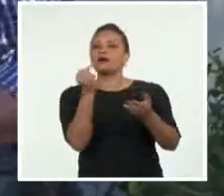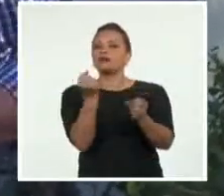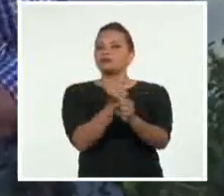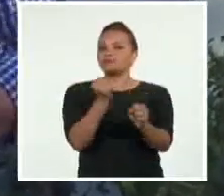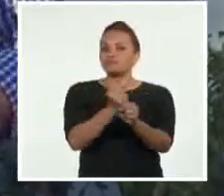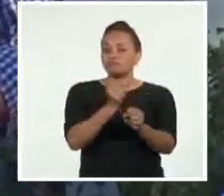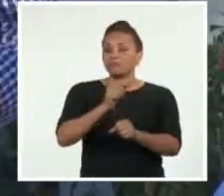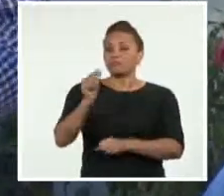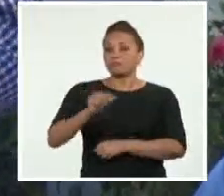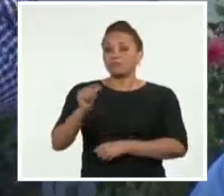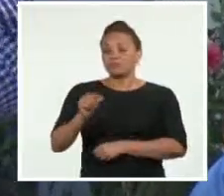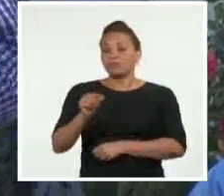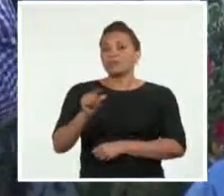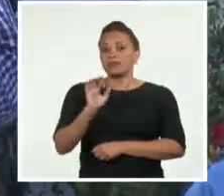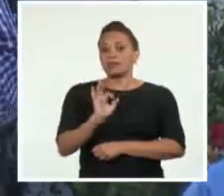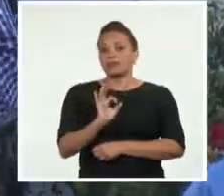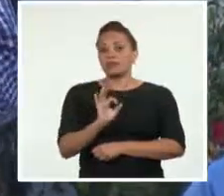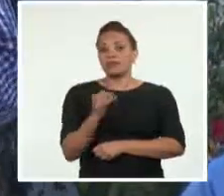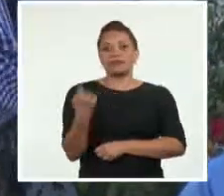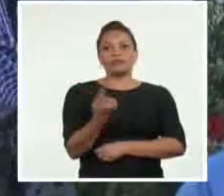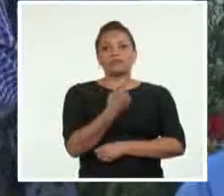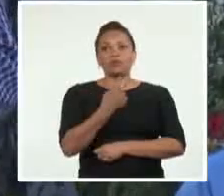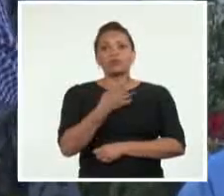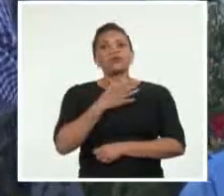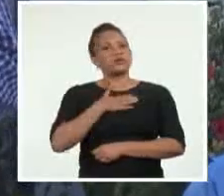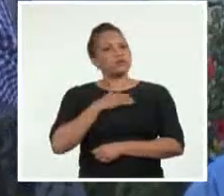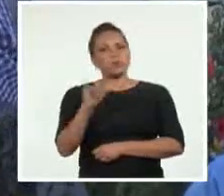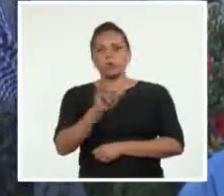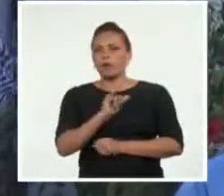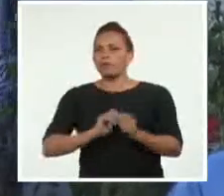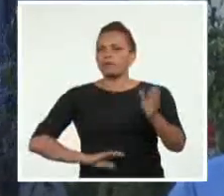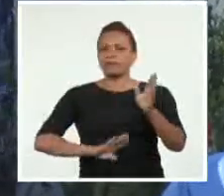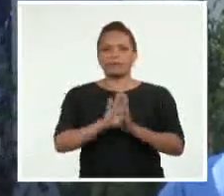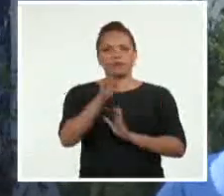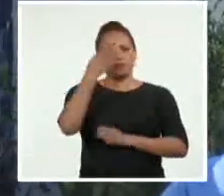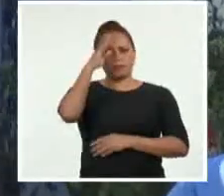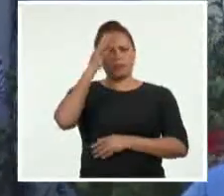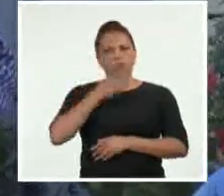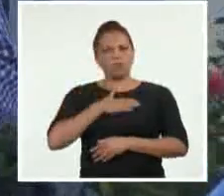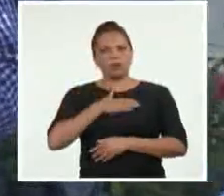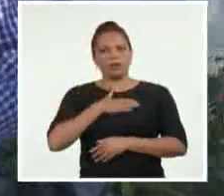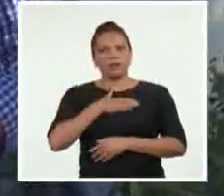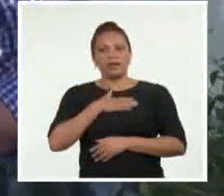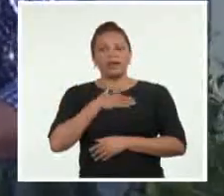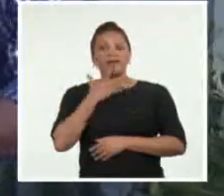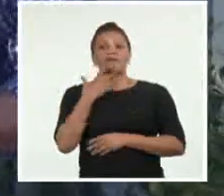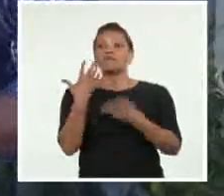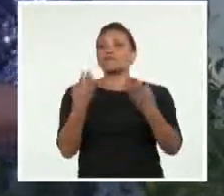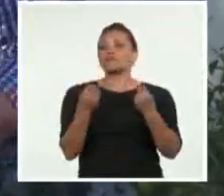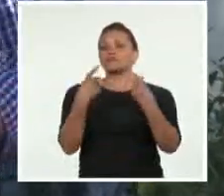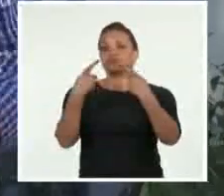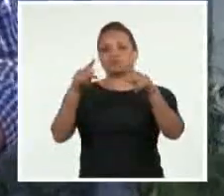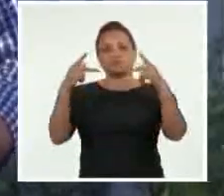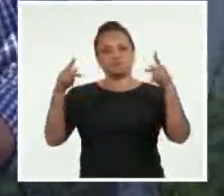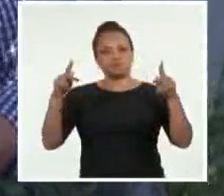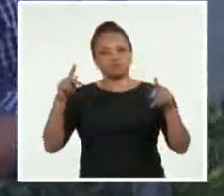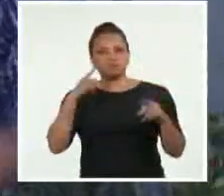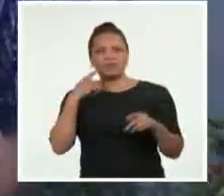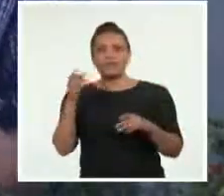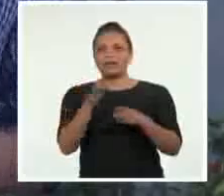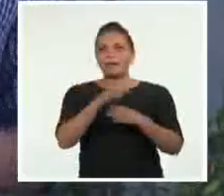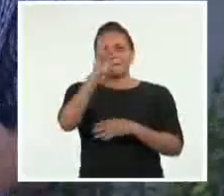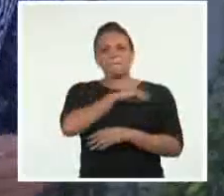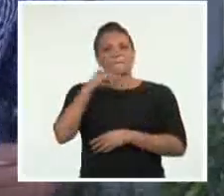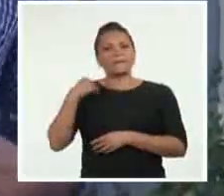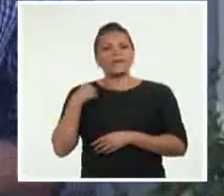y que no por ser obrero no ha tenido el desarrollo que ha tenido la revolución, al contrario, el condado está lleno de profesionales. El condado tiene médicos,